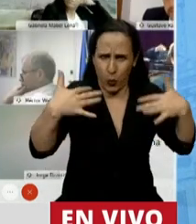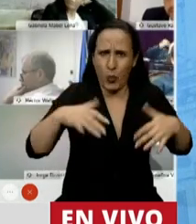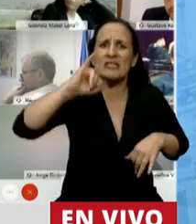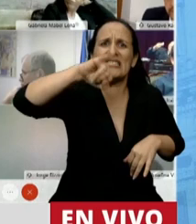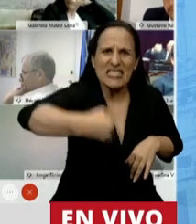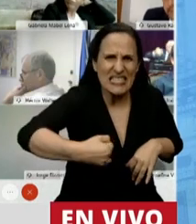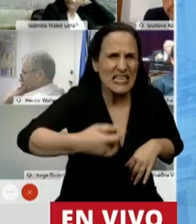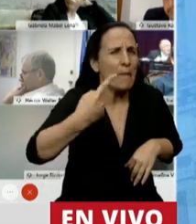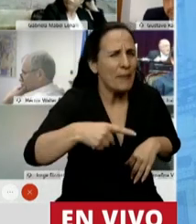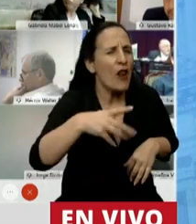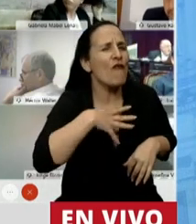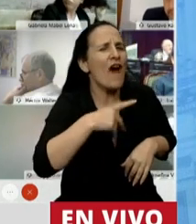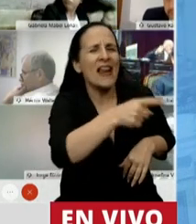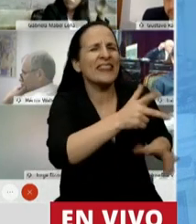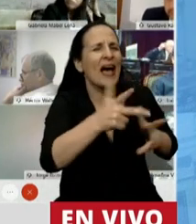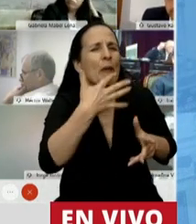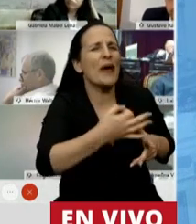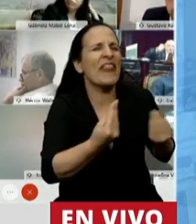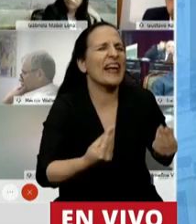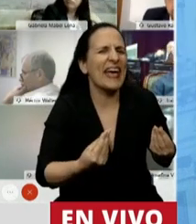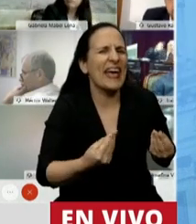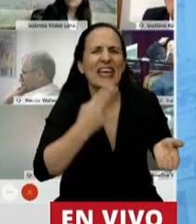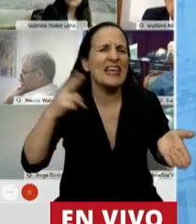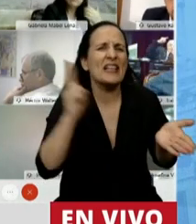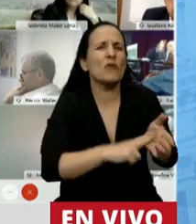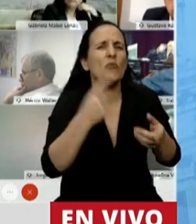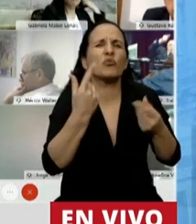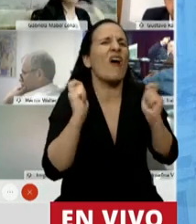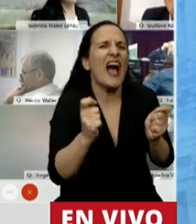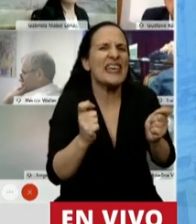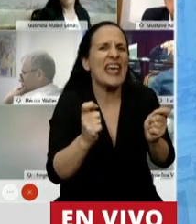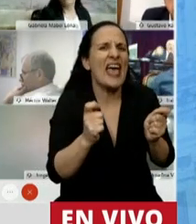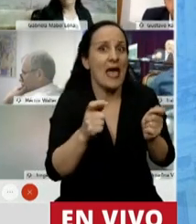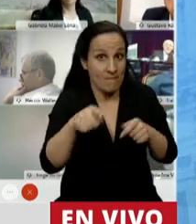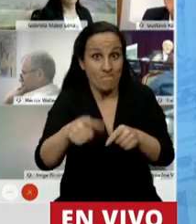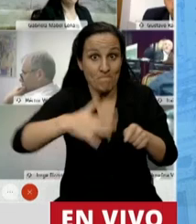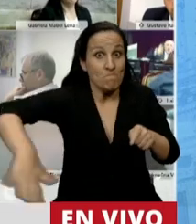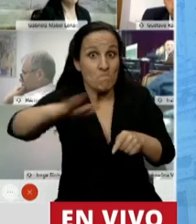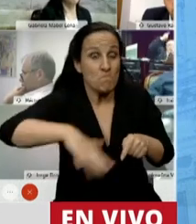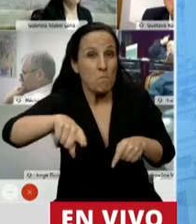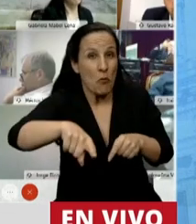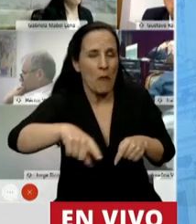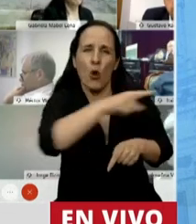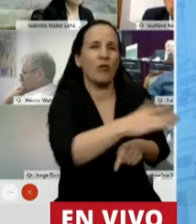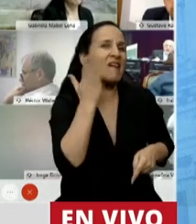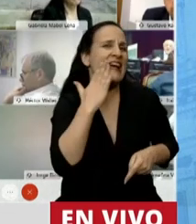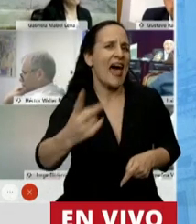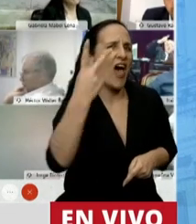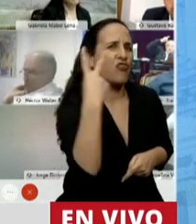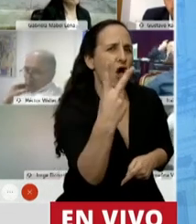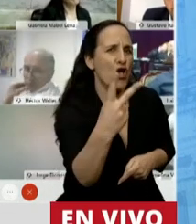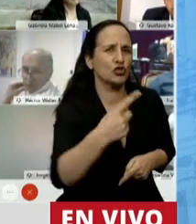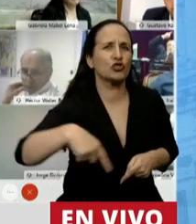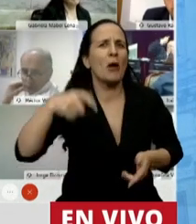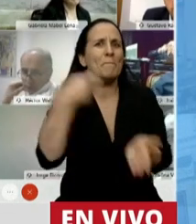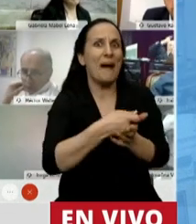otra verdad que ustedes nos dicen? La presión tributaria es sobre los sectores populares. Son unos hipócritas. No